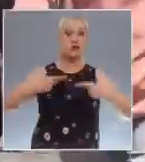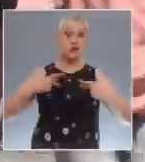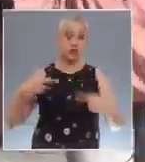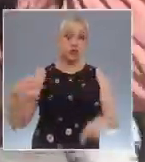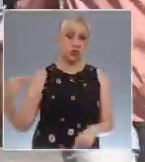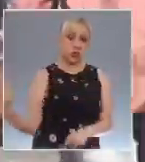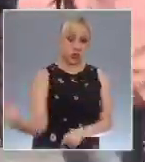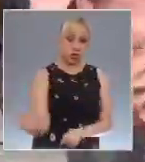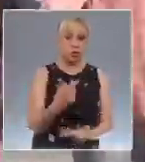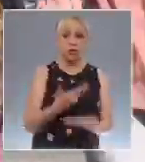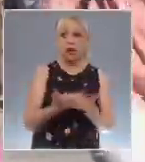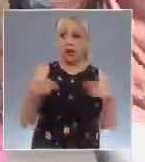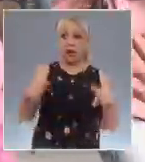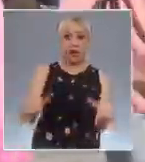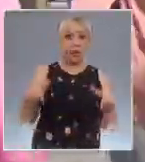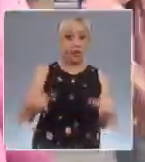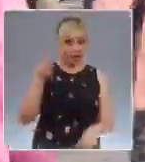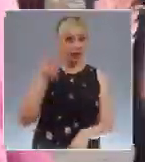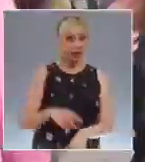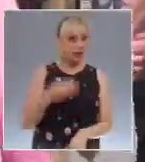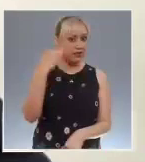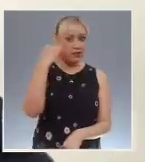convulsionados y violentos.